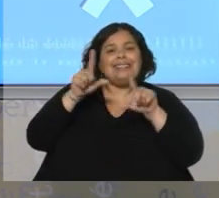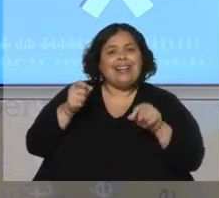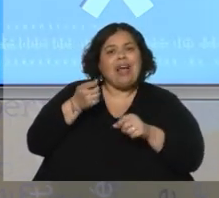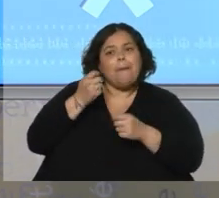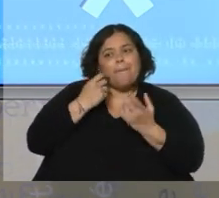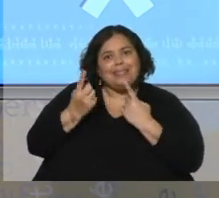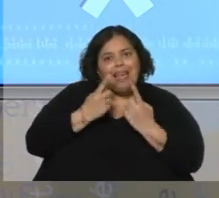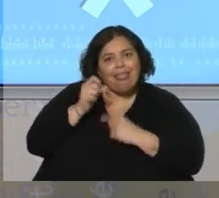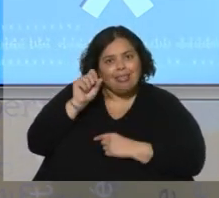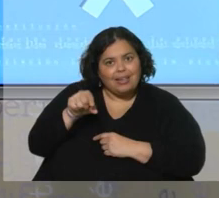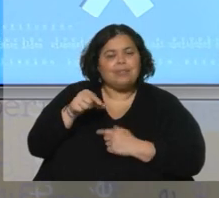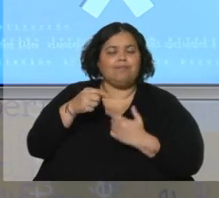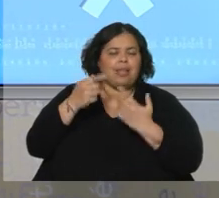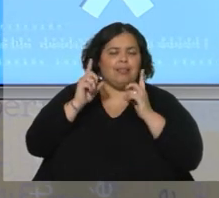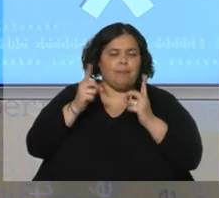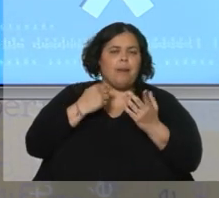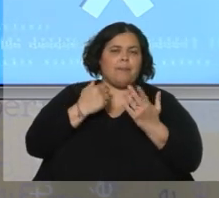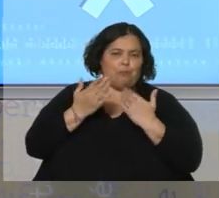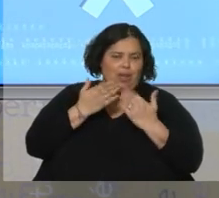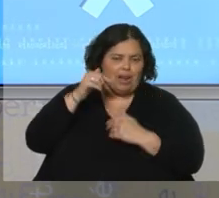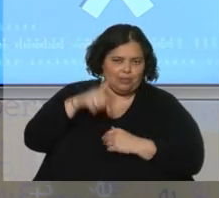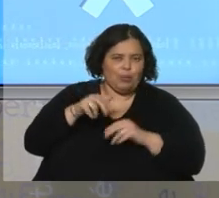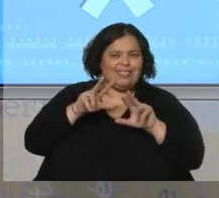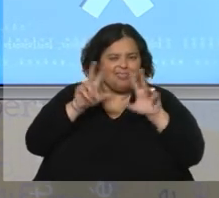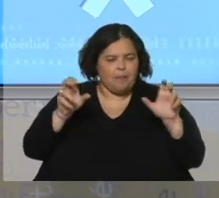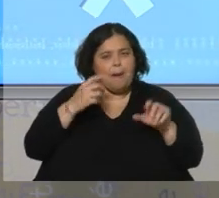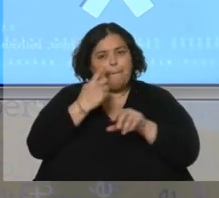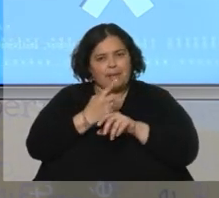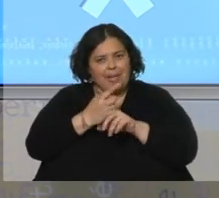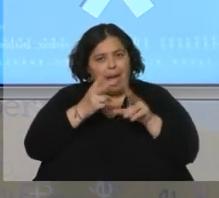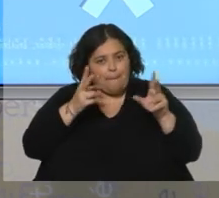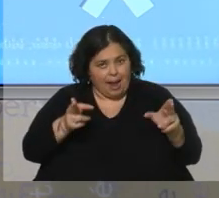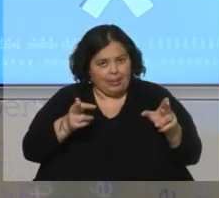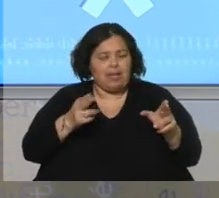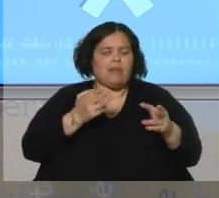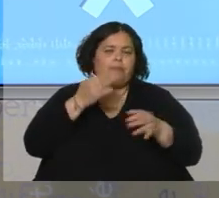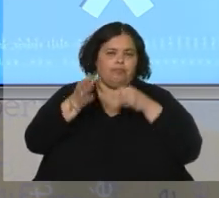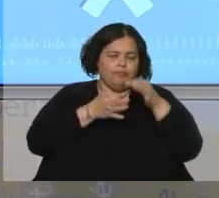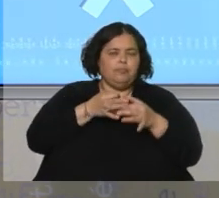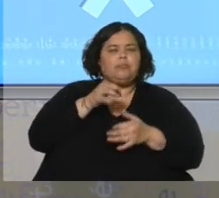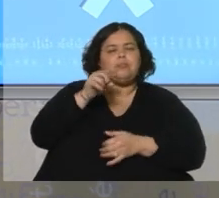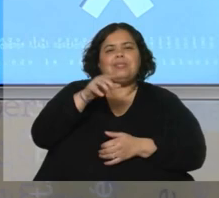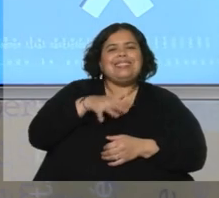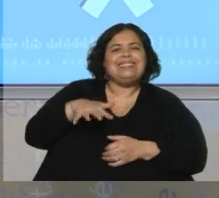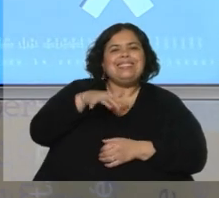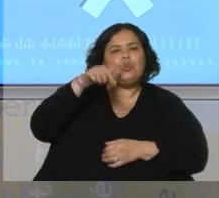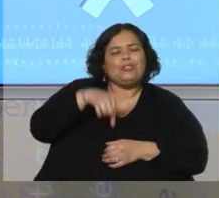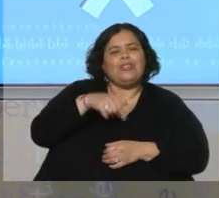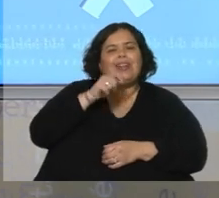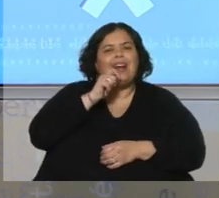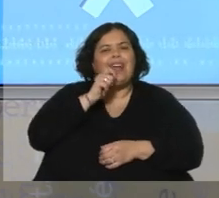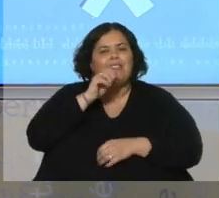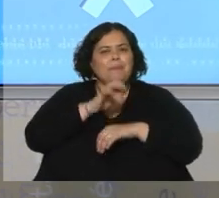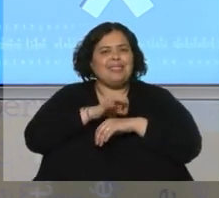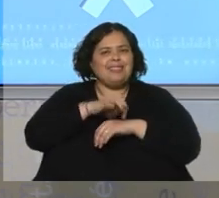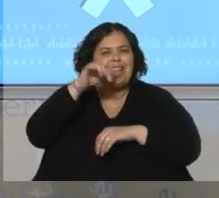traba ahí de la cual nos va a hablar Javier Varela más adelante. Primera parte con Mercedes Ponce de León y el estado de situación del cannabis medicinal en nuestro